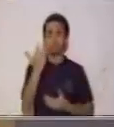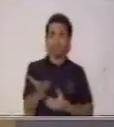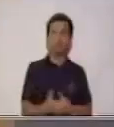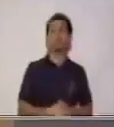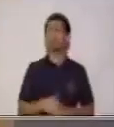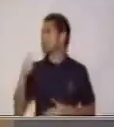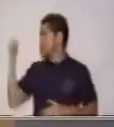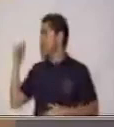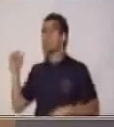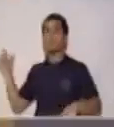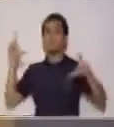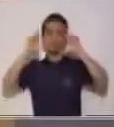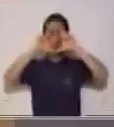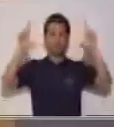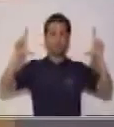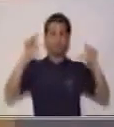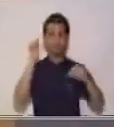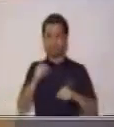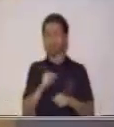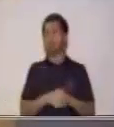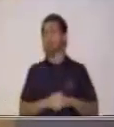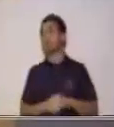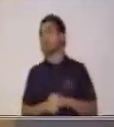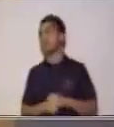El encabezado es la primera parte.